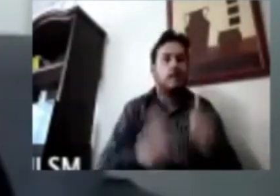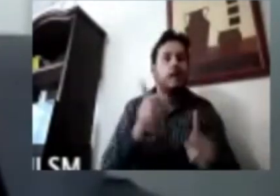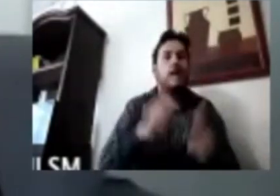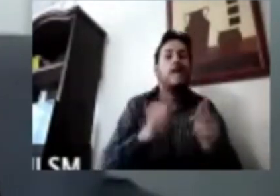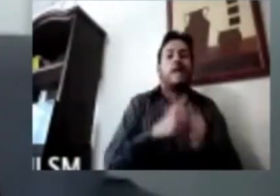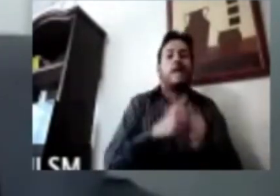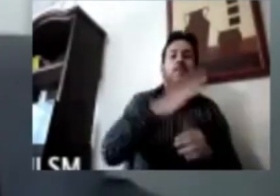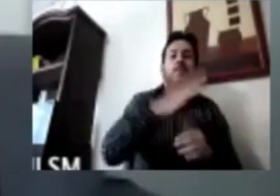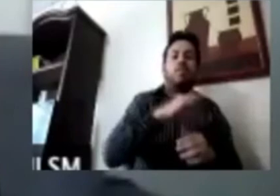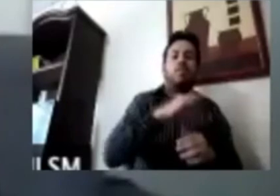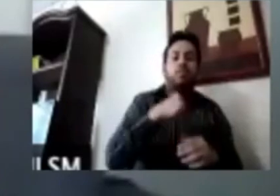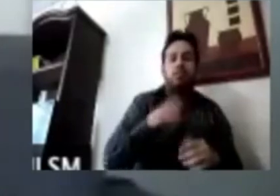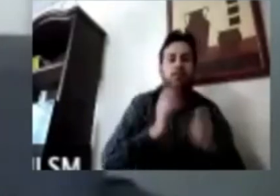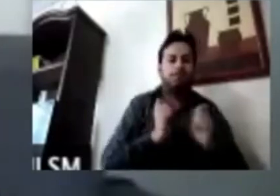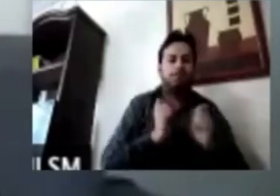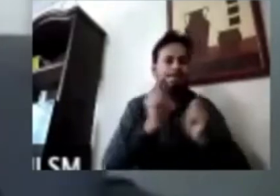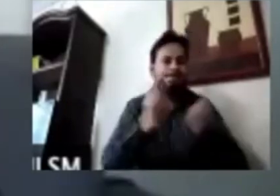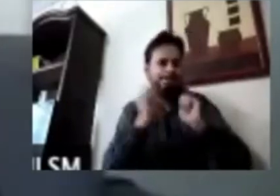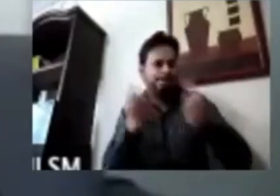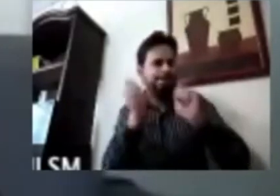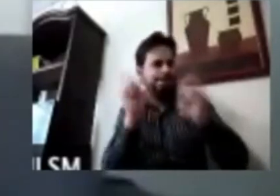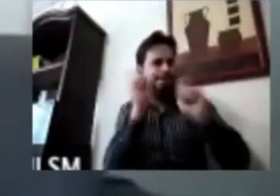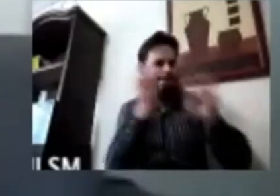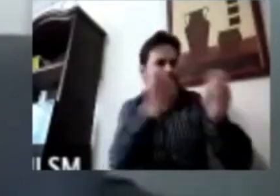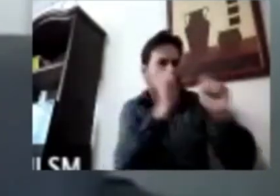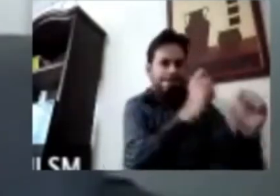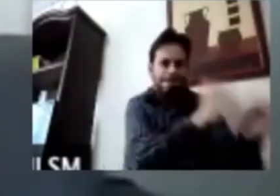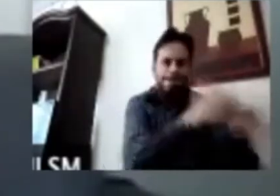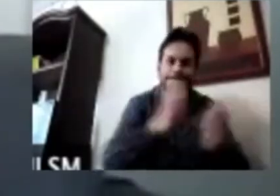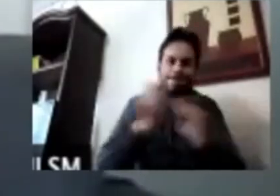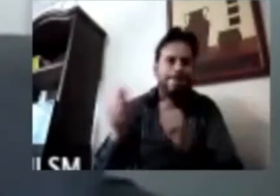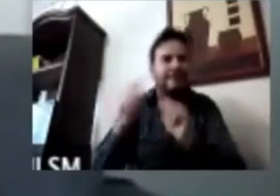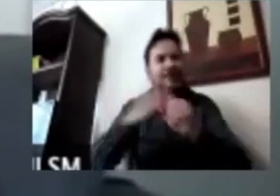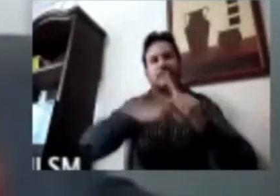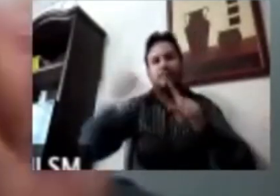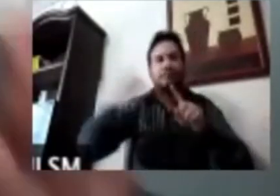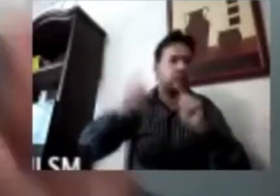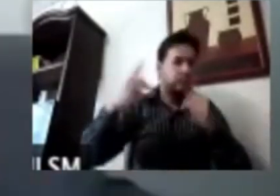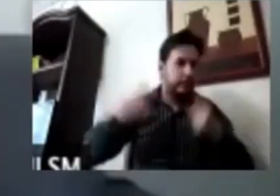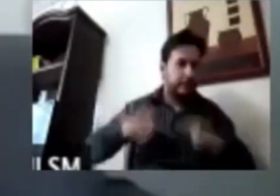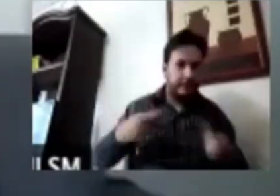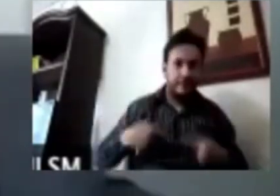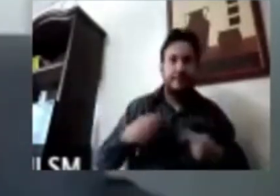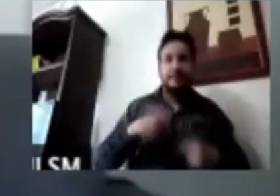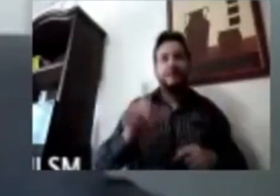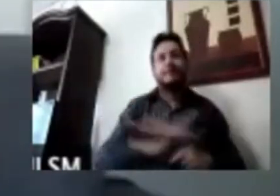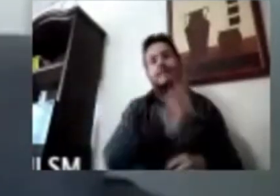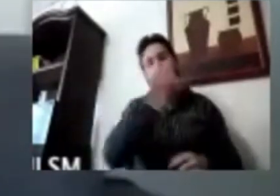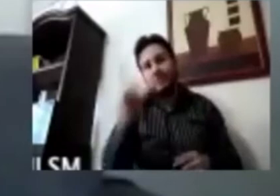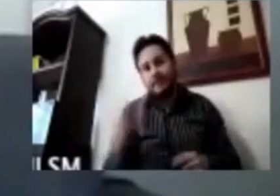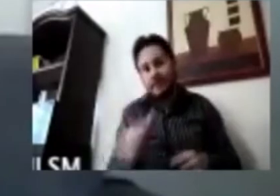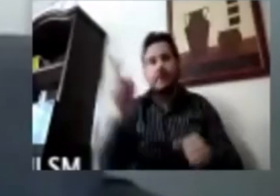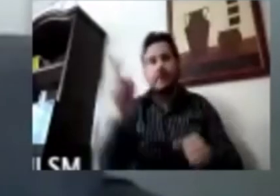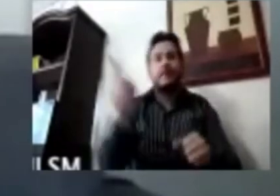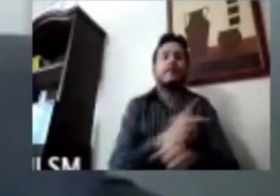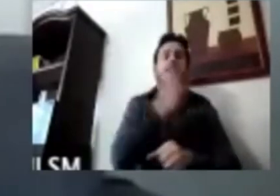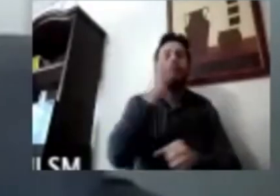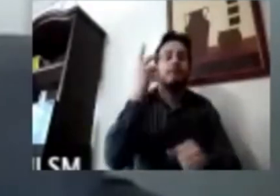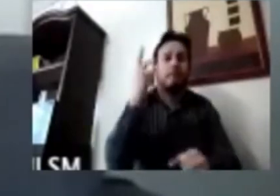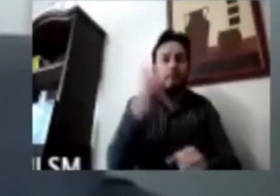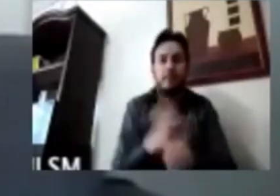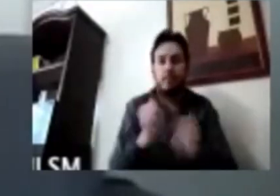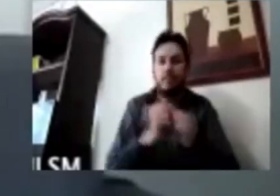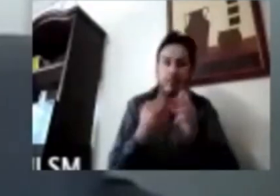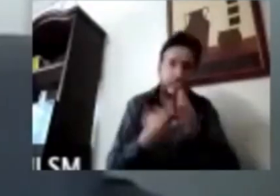el uso de la voz en una primera ronda a nuestros y nuestras panelistas y después viene la segunda ronda donde vamos a introducir ya las